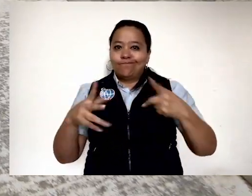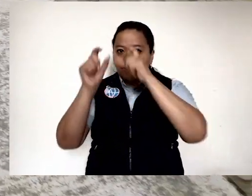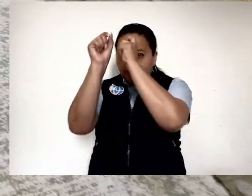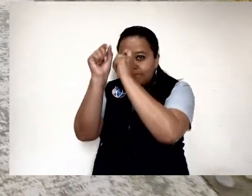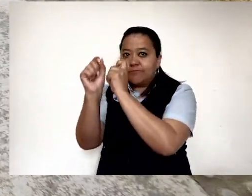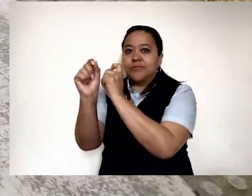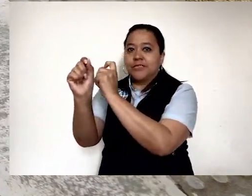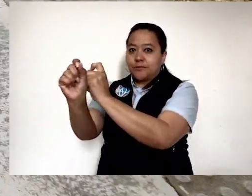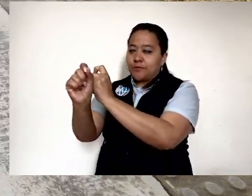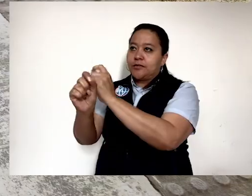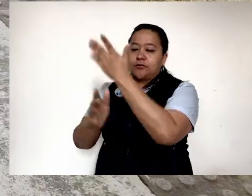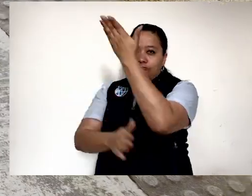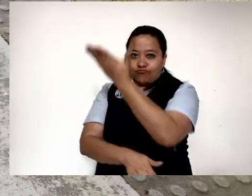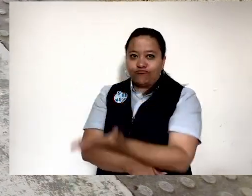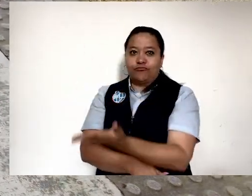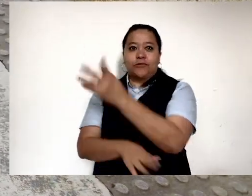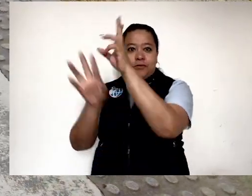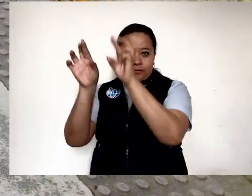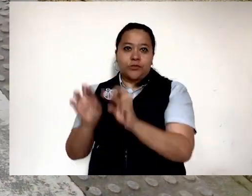inherente del ser humano,